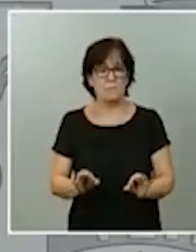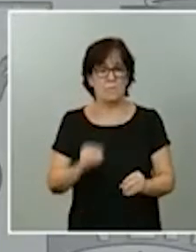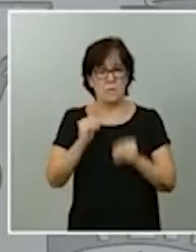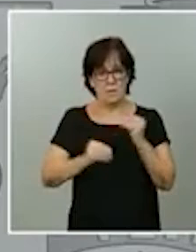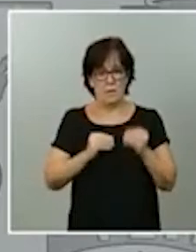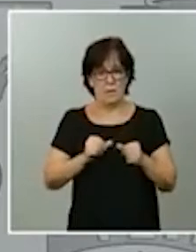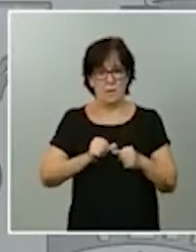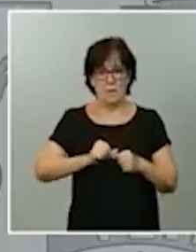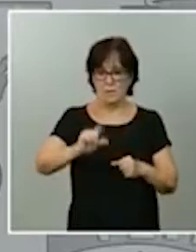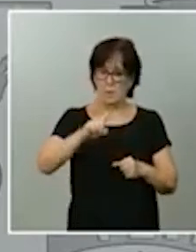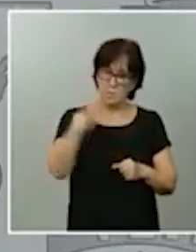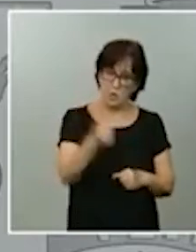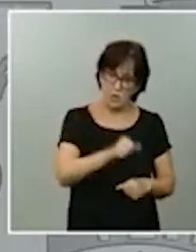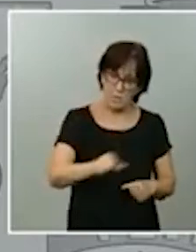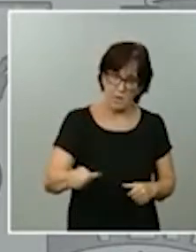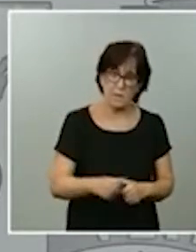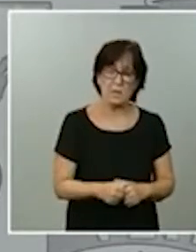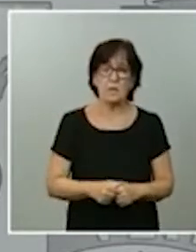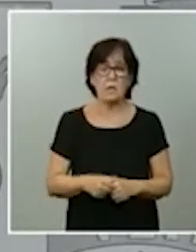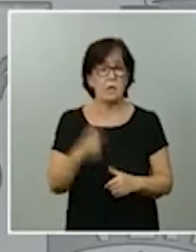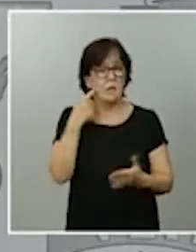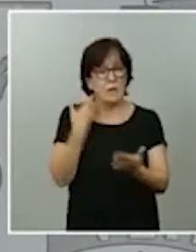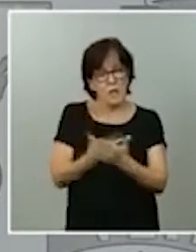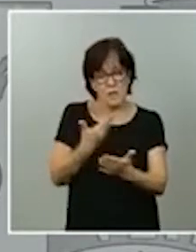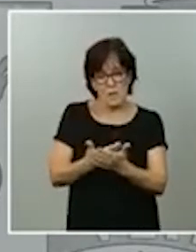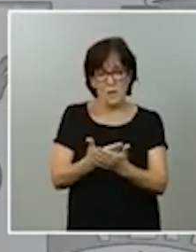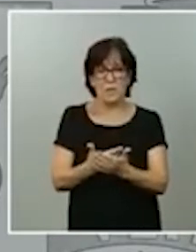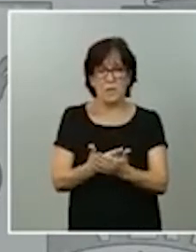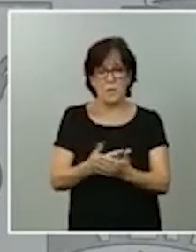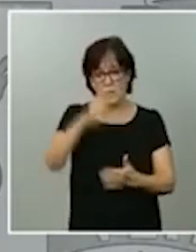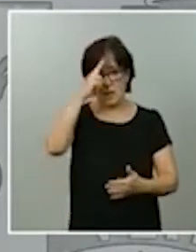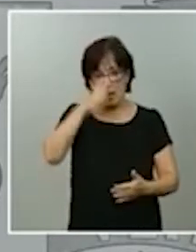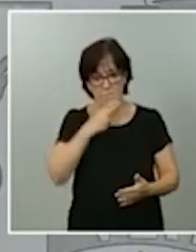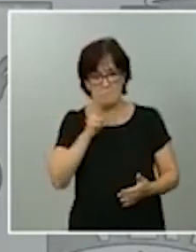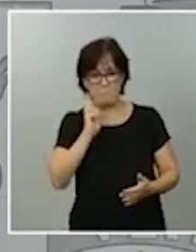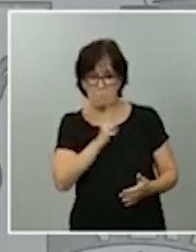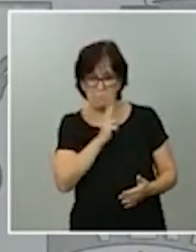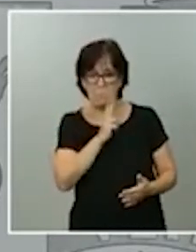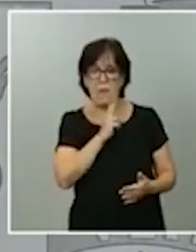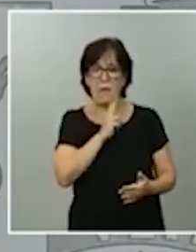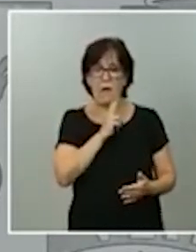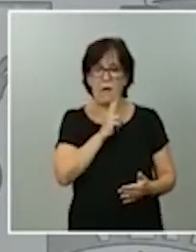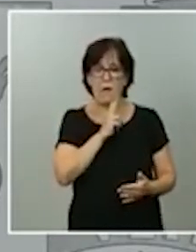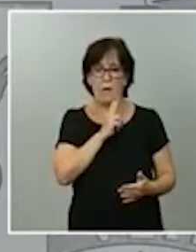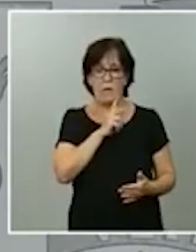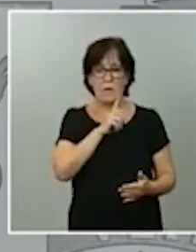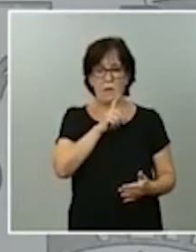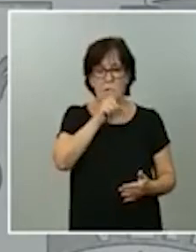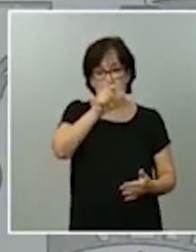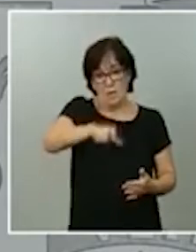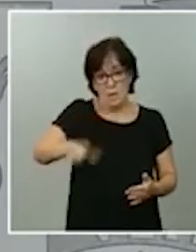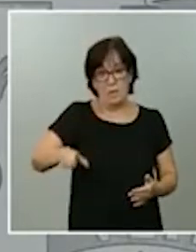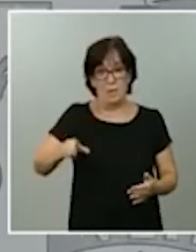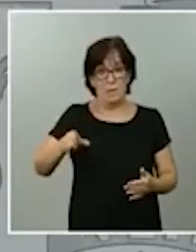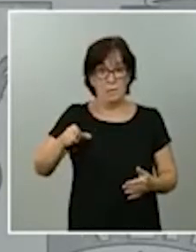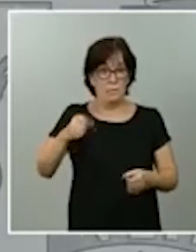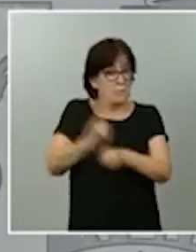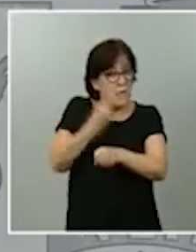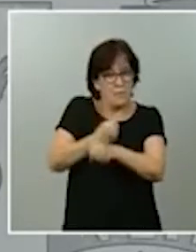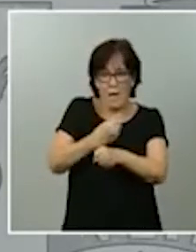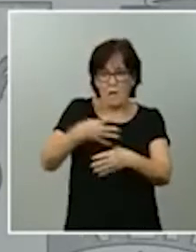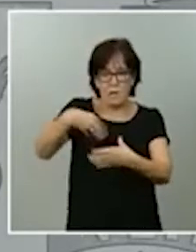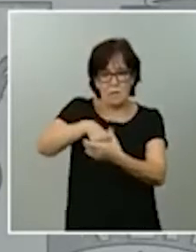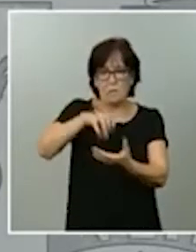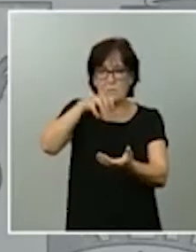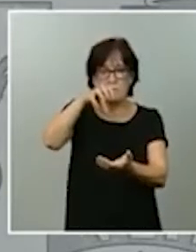la próxima semana y que quiero garantizar además a los padres y madres, al personal docente, a todos los trabajadores que se va a celebrar